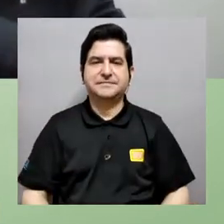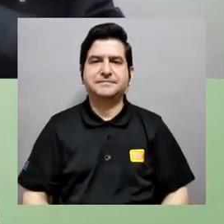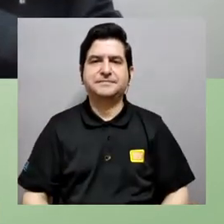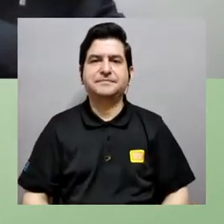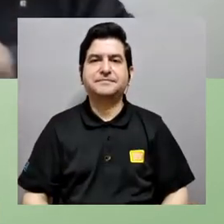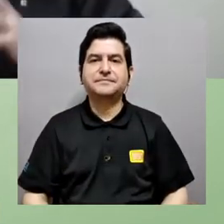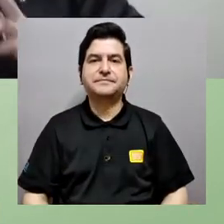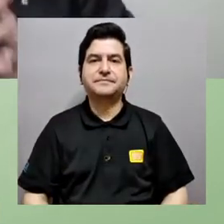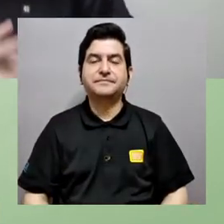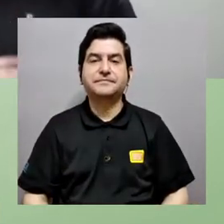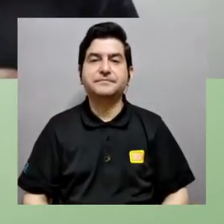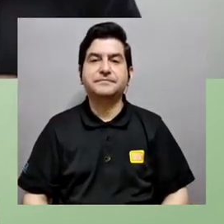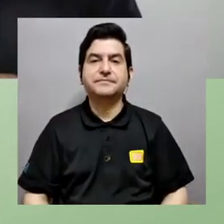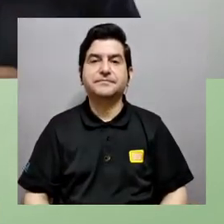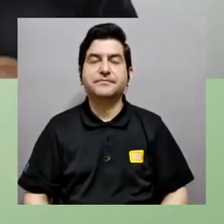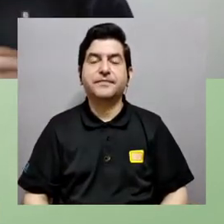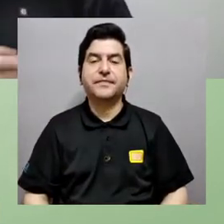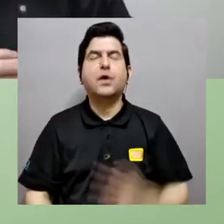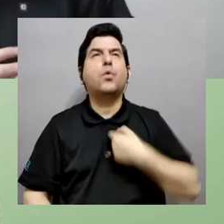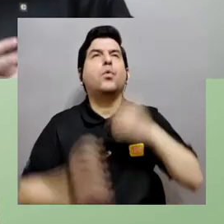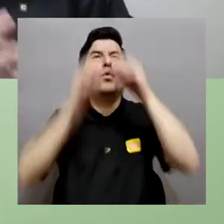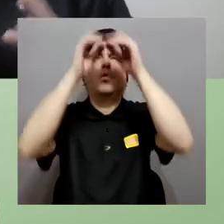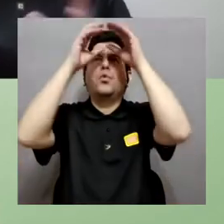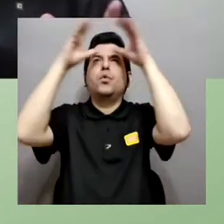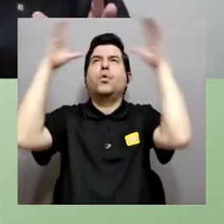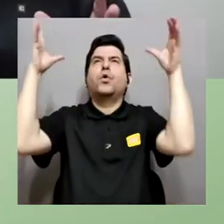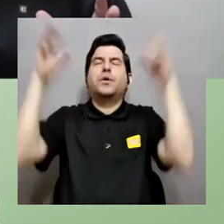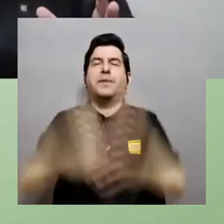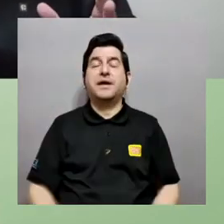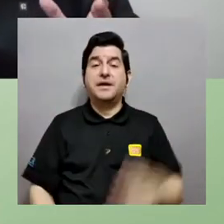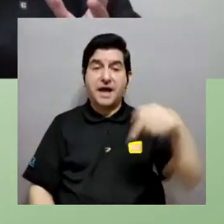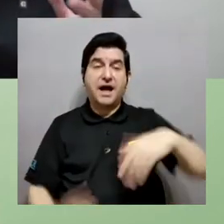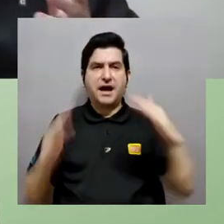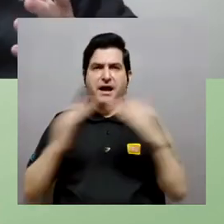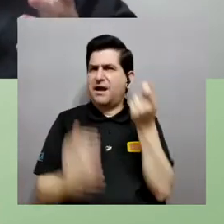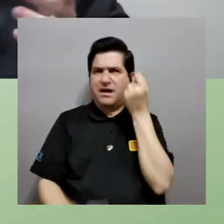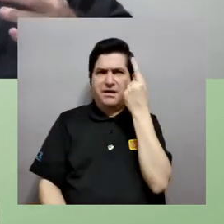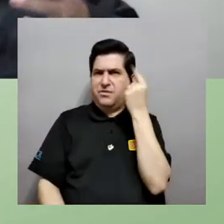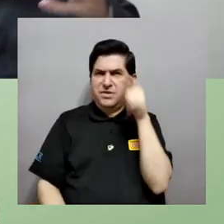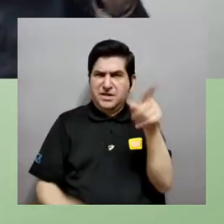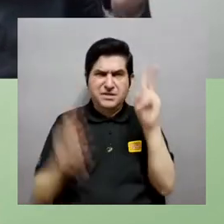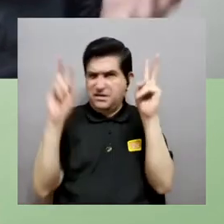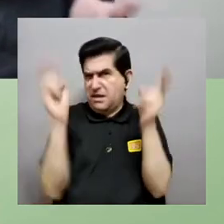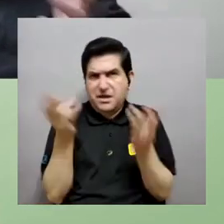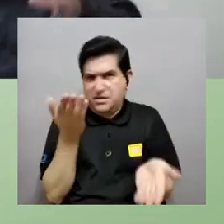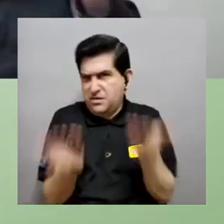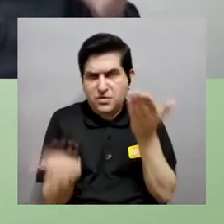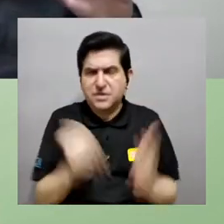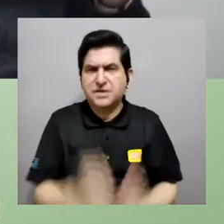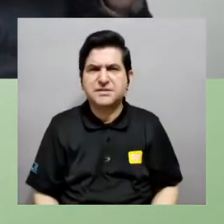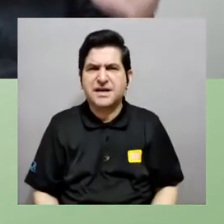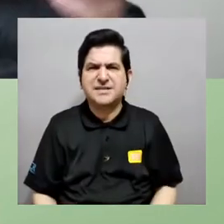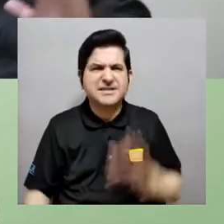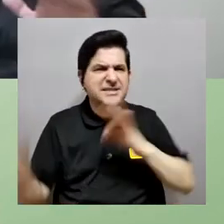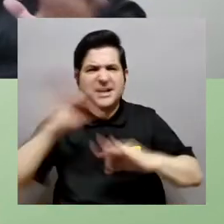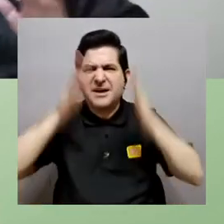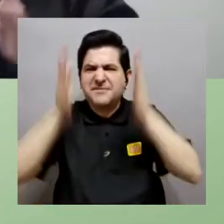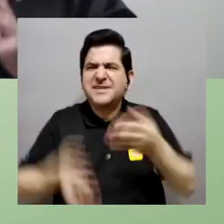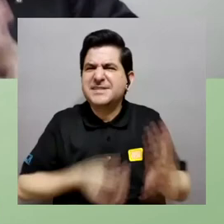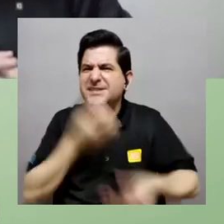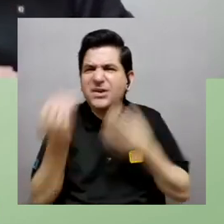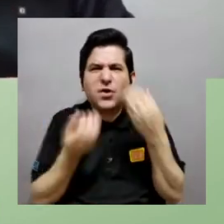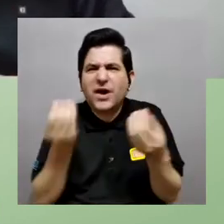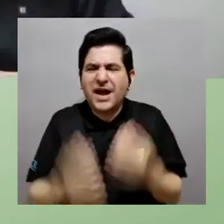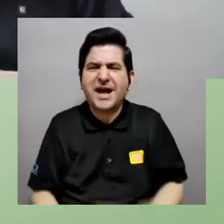investigación en ciencia e ingeniería de materiales el CISIMA claro vamos a ver uno se imagina acá desde la casa y no